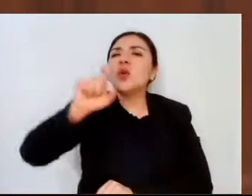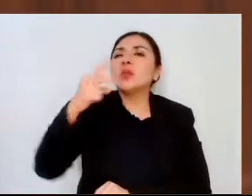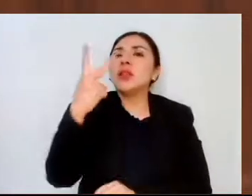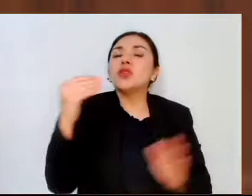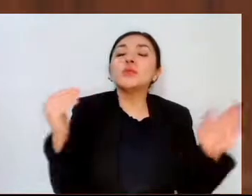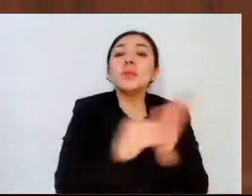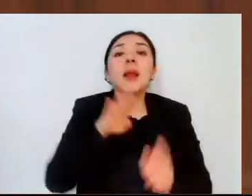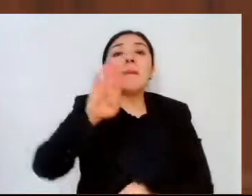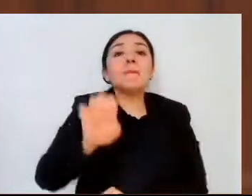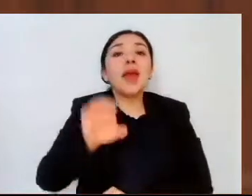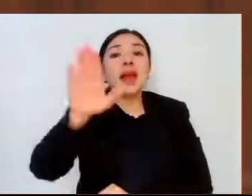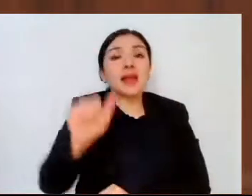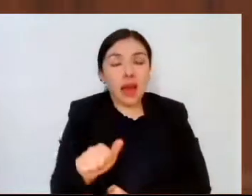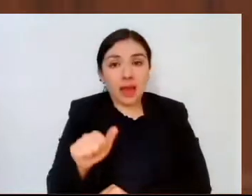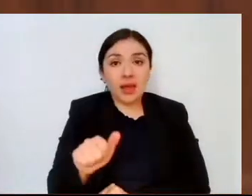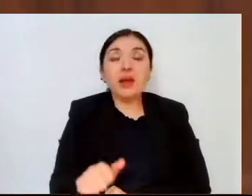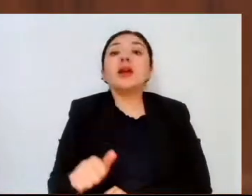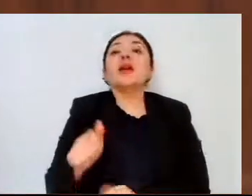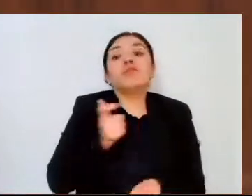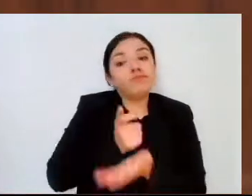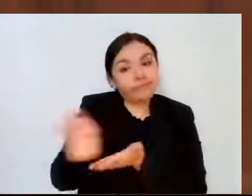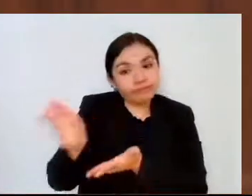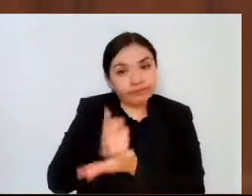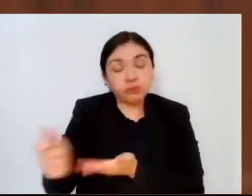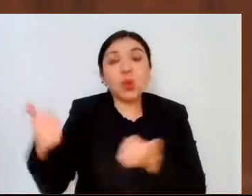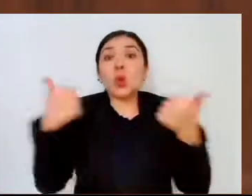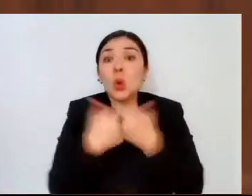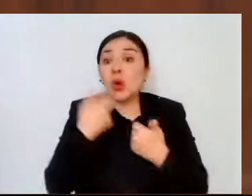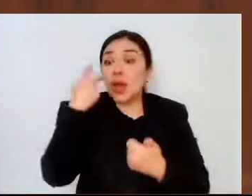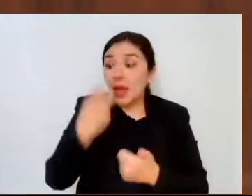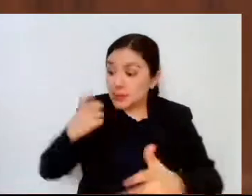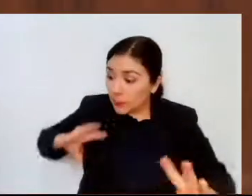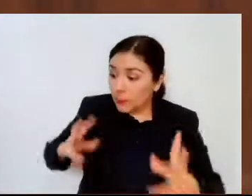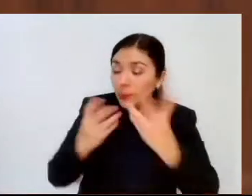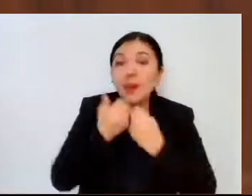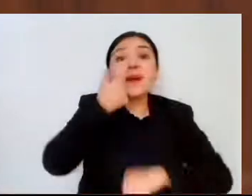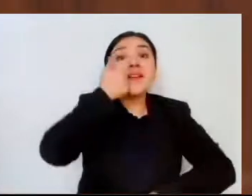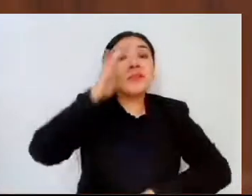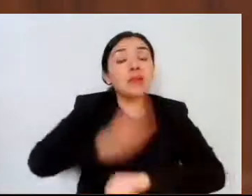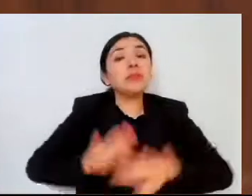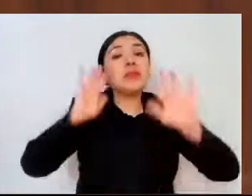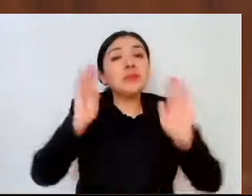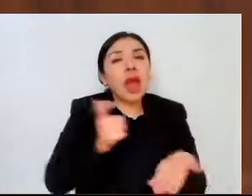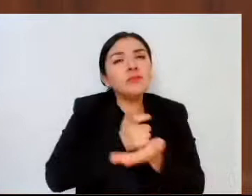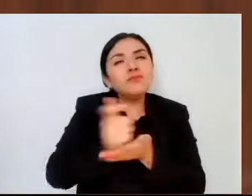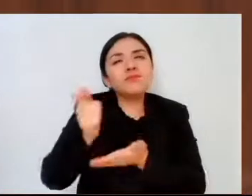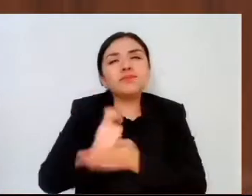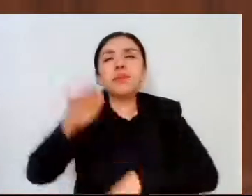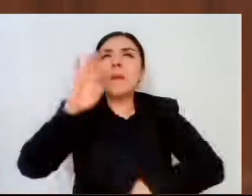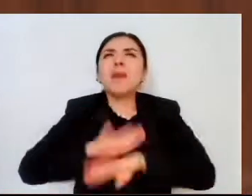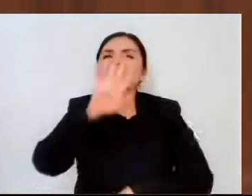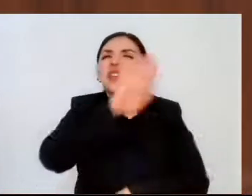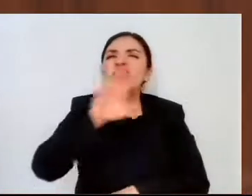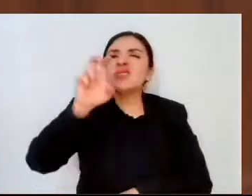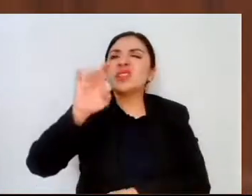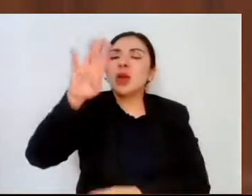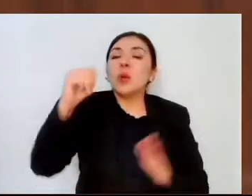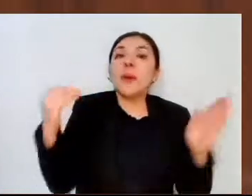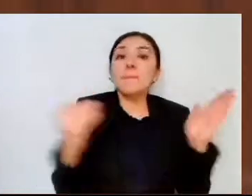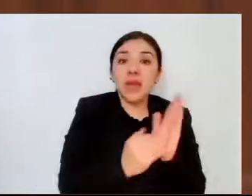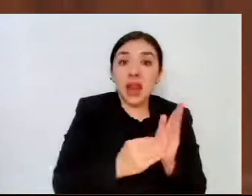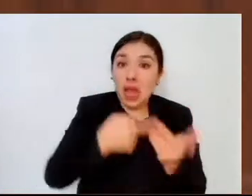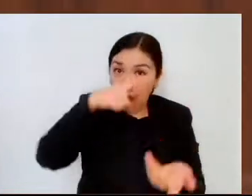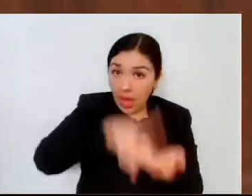y en lo que va de la administración se han otorgado más de 539 mil, de las cuales